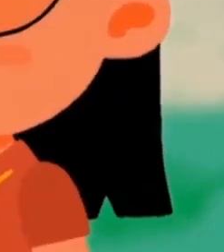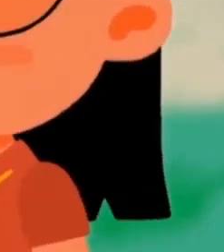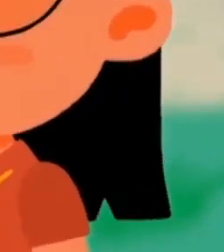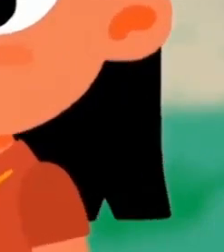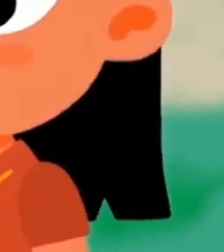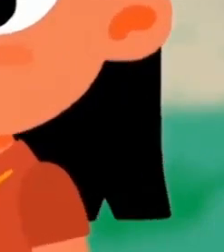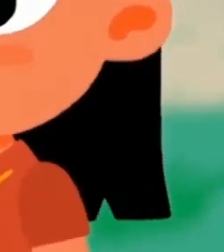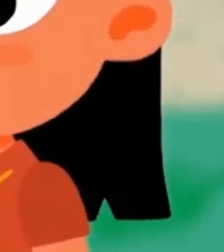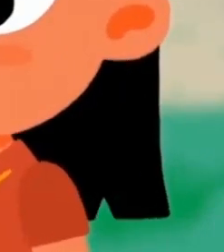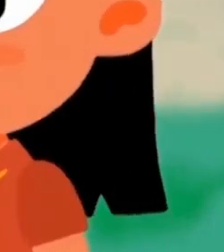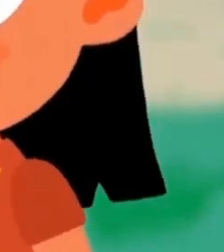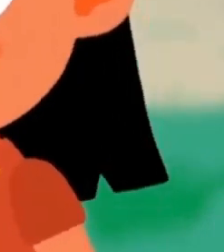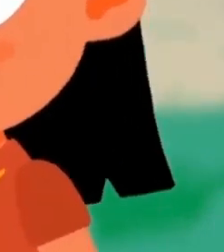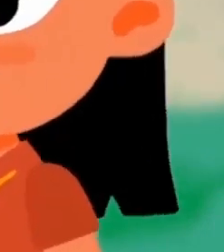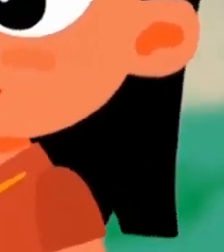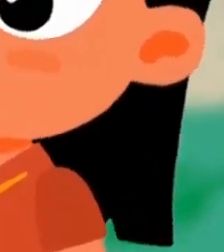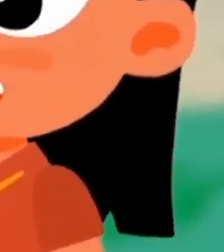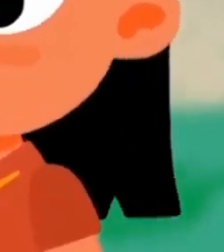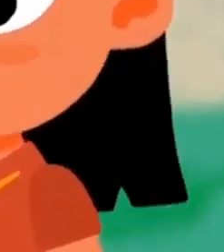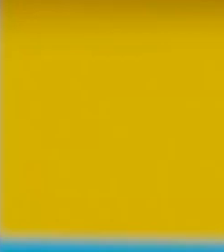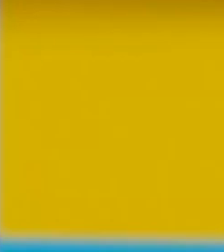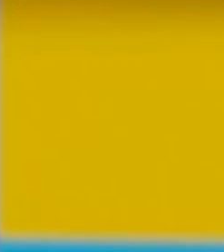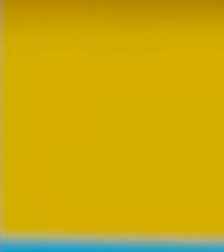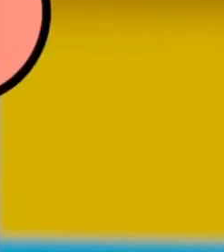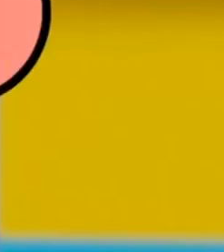¡Gracias! Gracias.